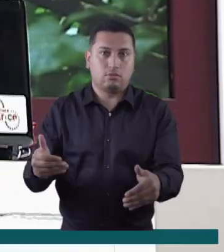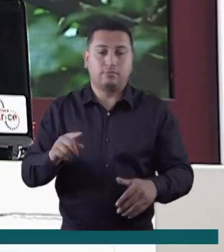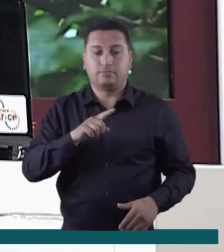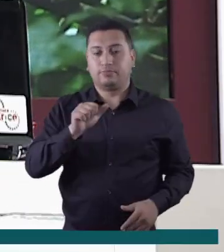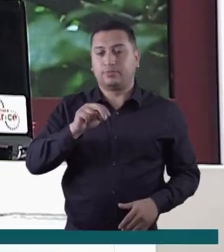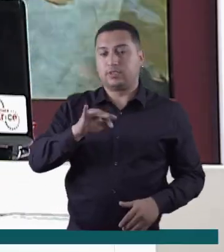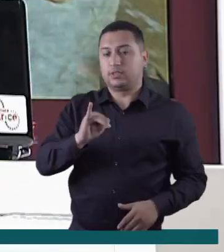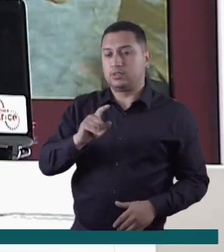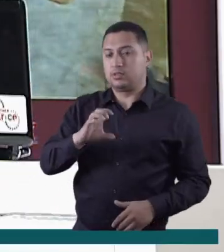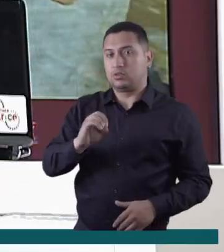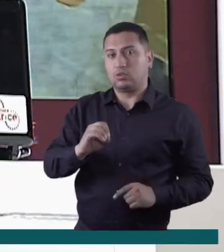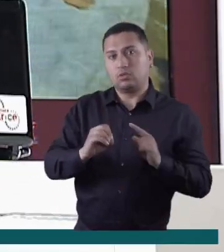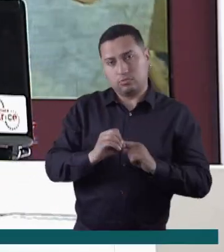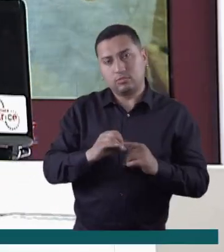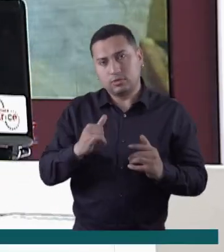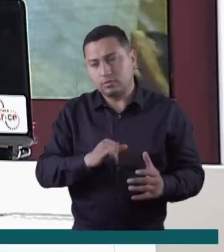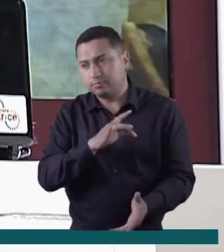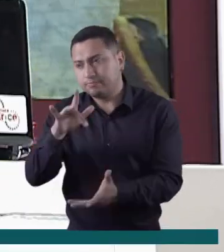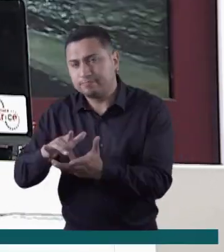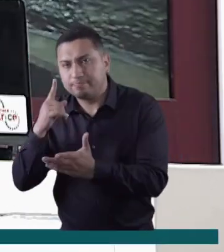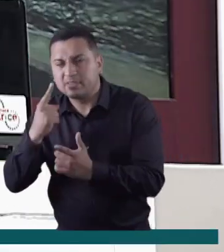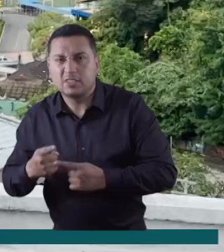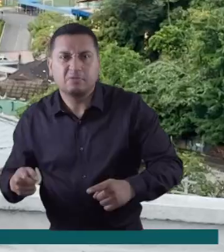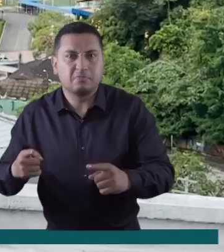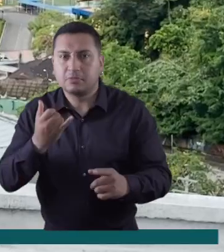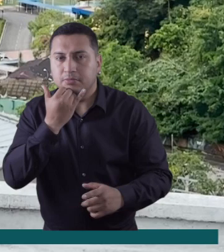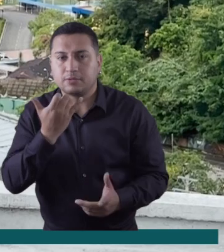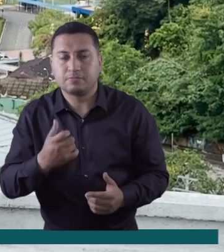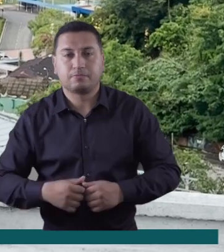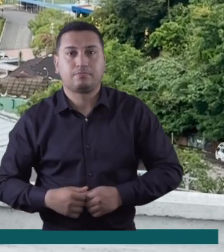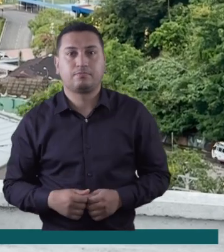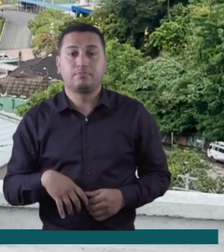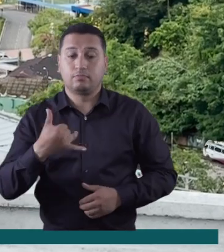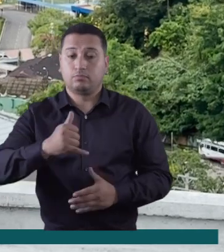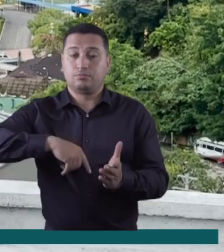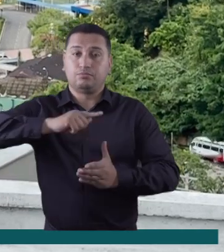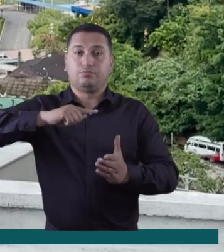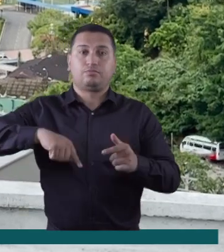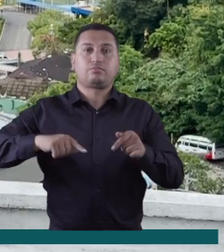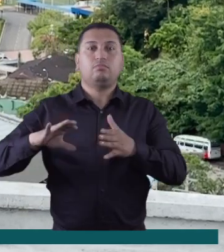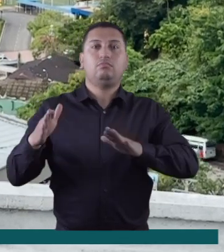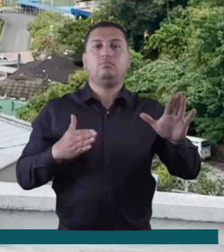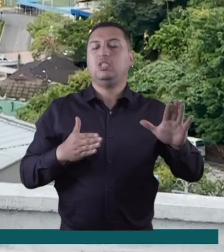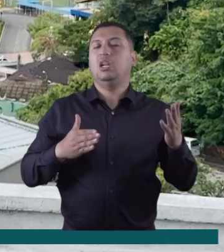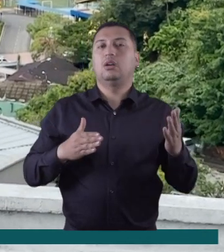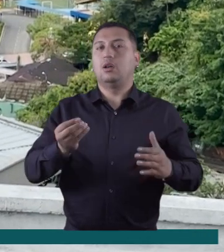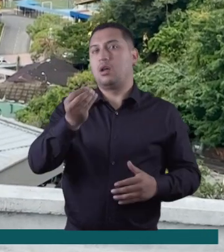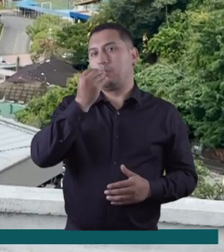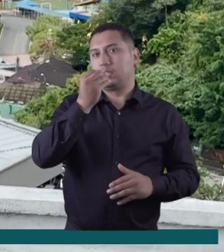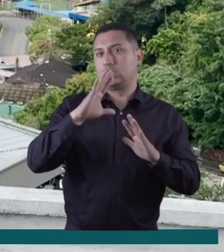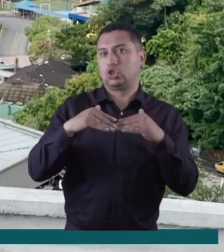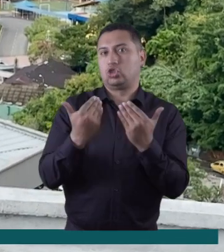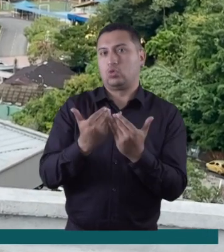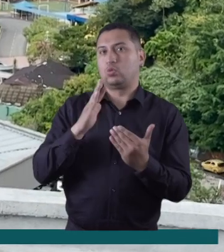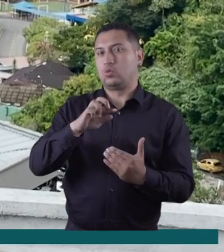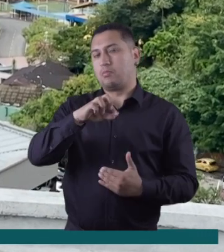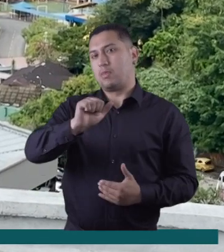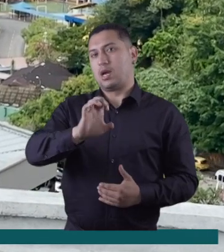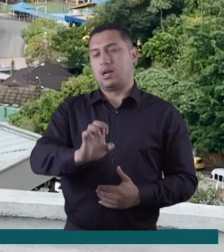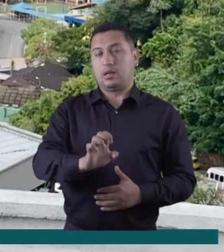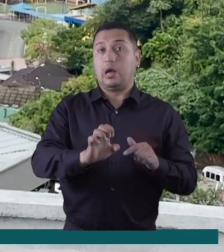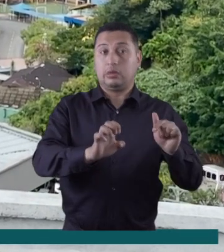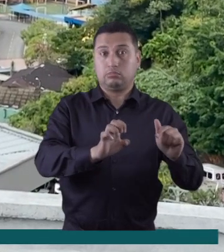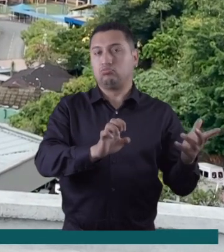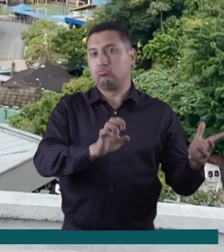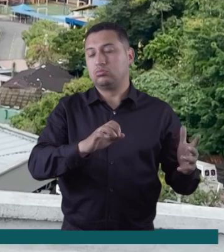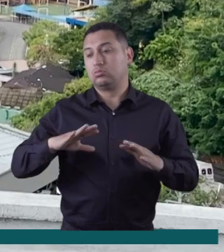con las directivas de este colegio para saber qué opinan. En Villavicencio ya se adjudicó el contrato del Plan de Alimentación Escolar